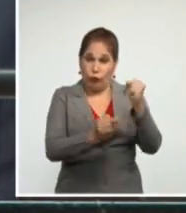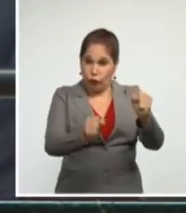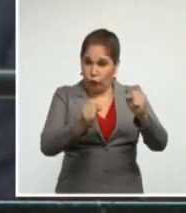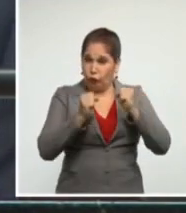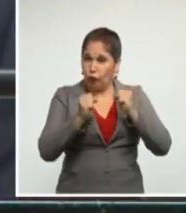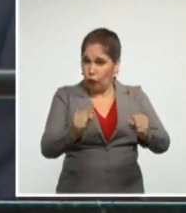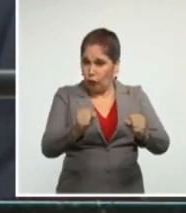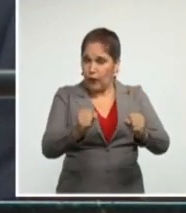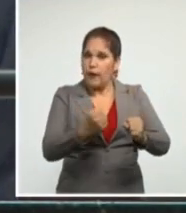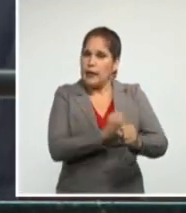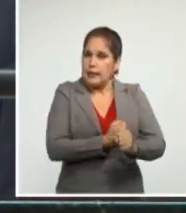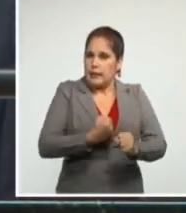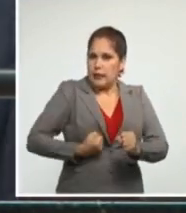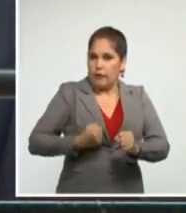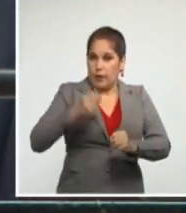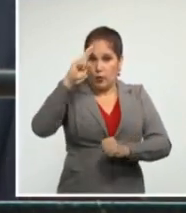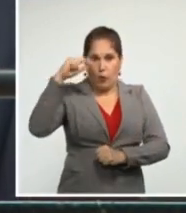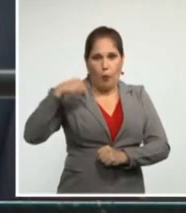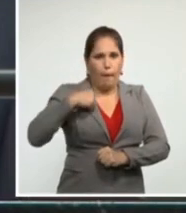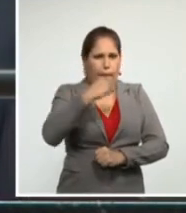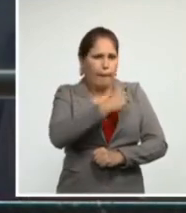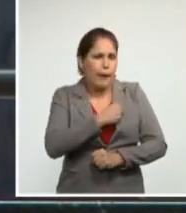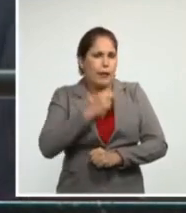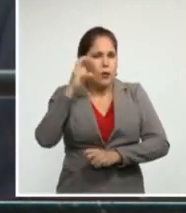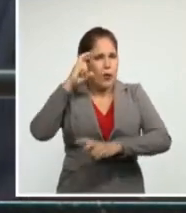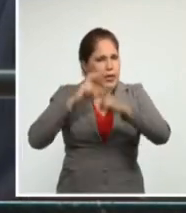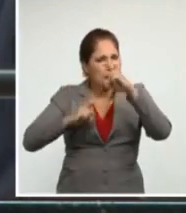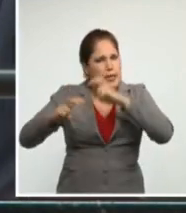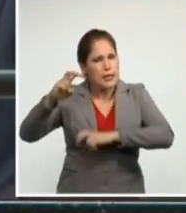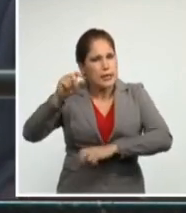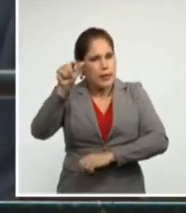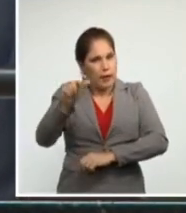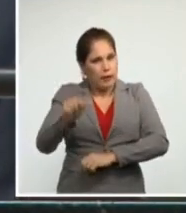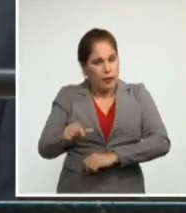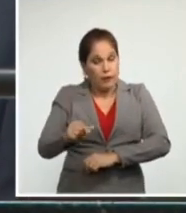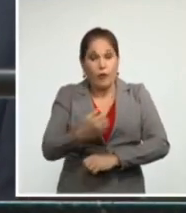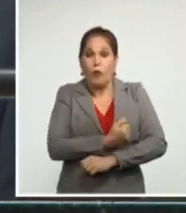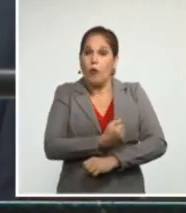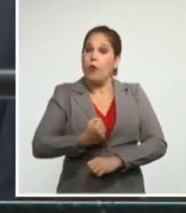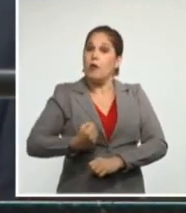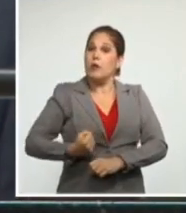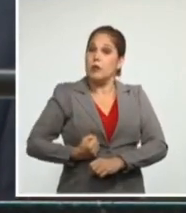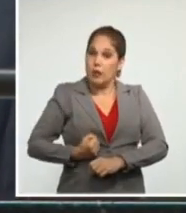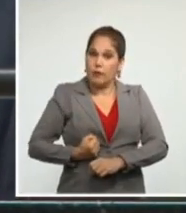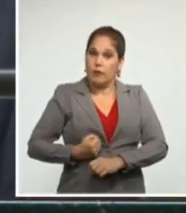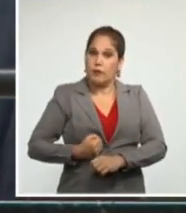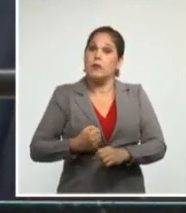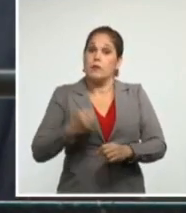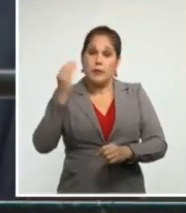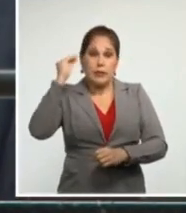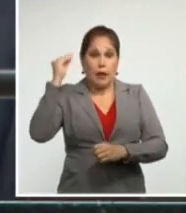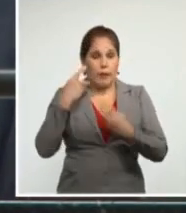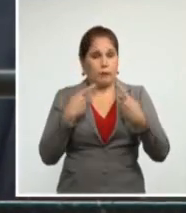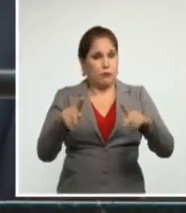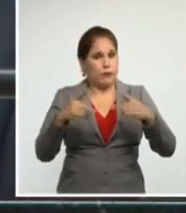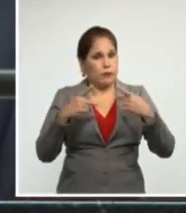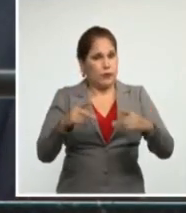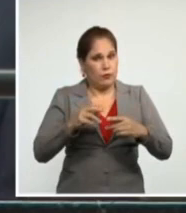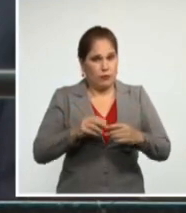abnegación, la disposición al sacrificio y la alta calificación de su personal